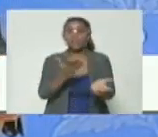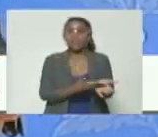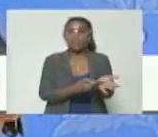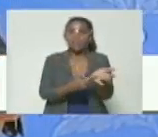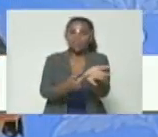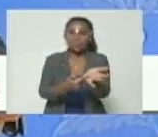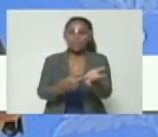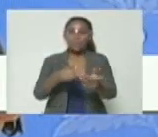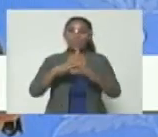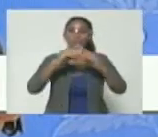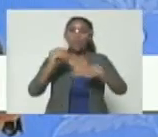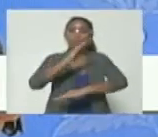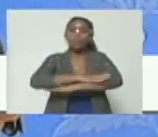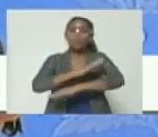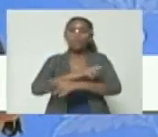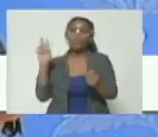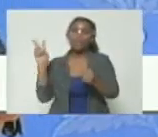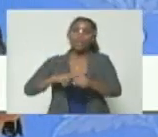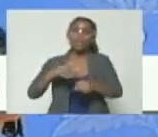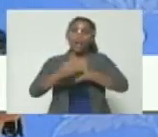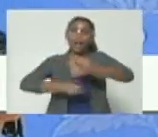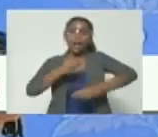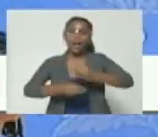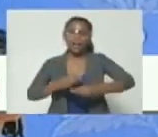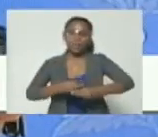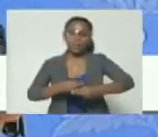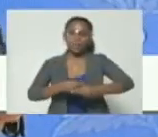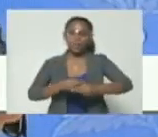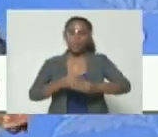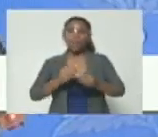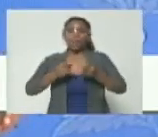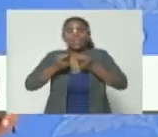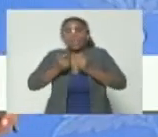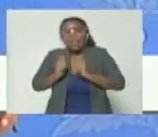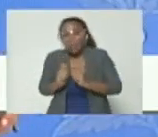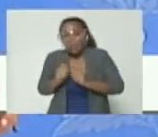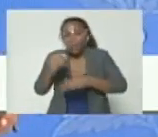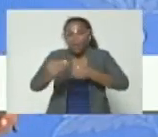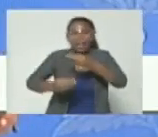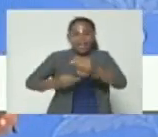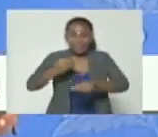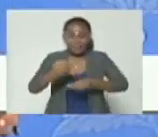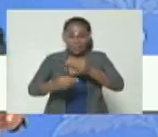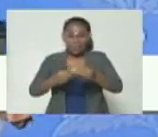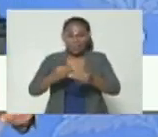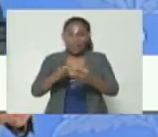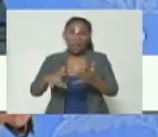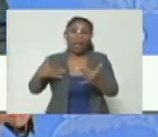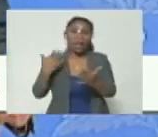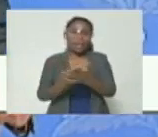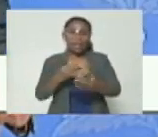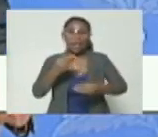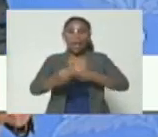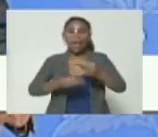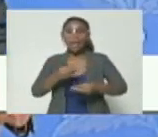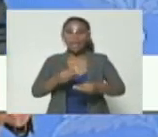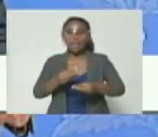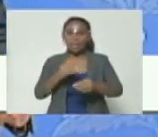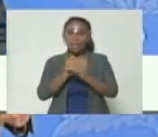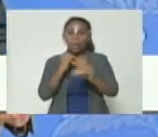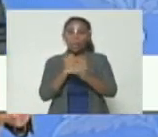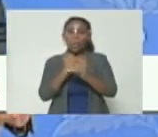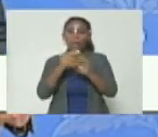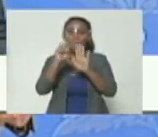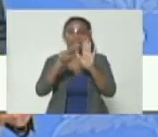violentas que se han perpetrado o intentado perpetrar hasta llegar a niveles